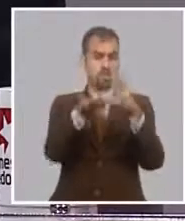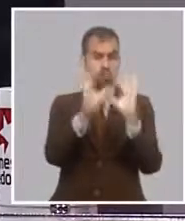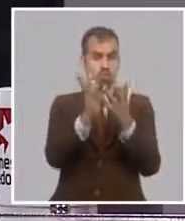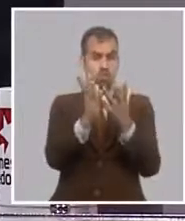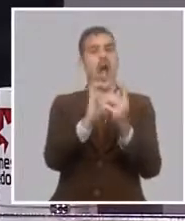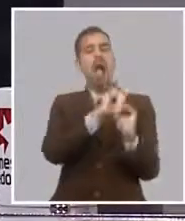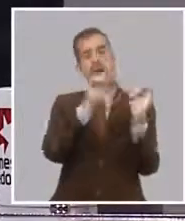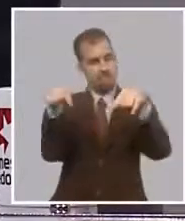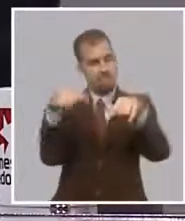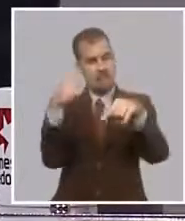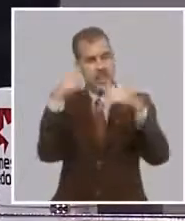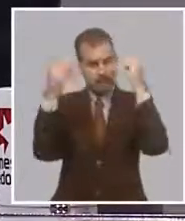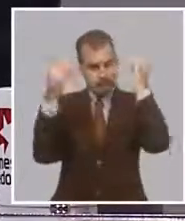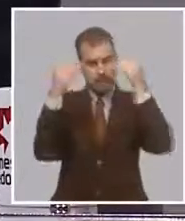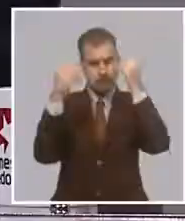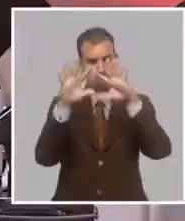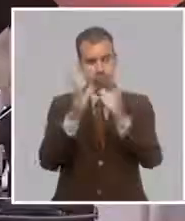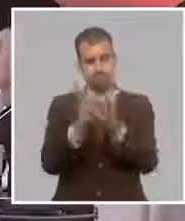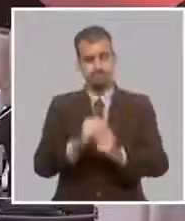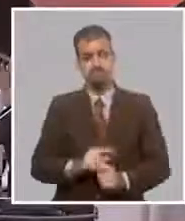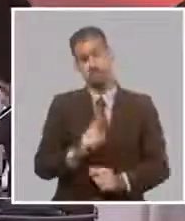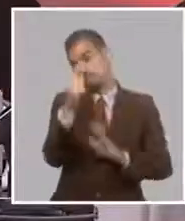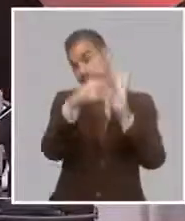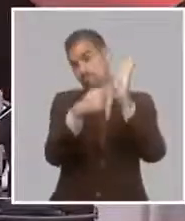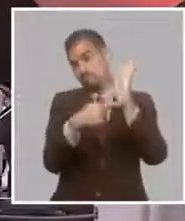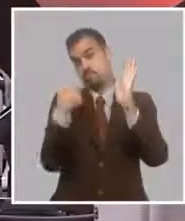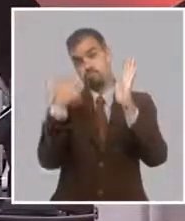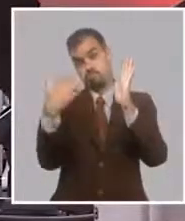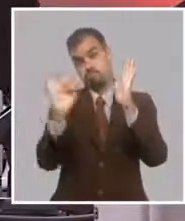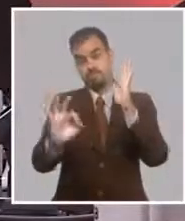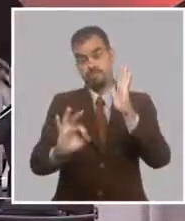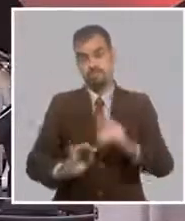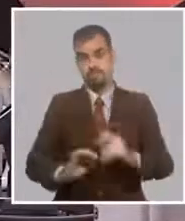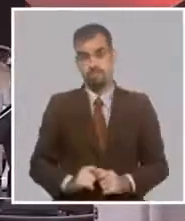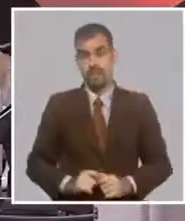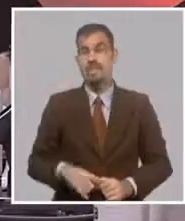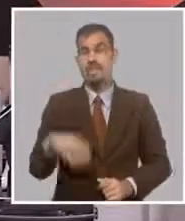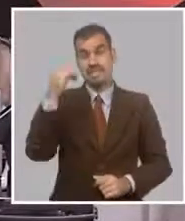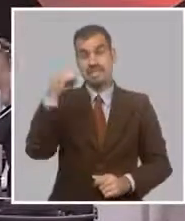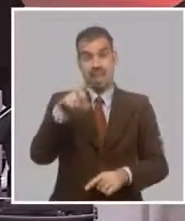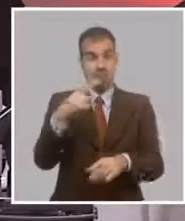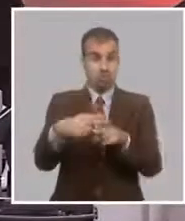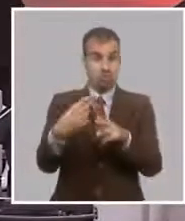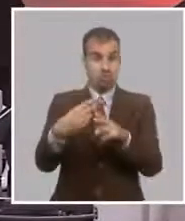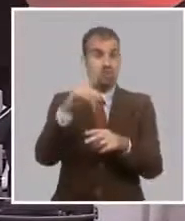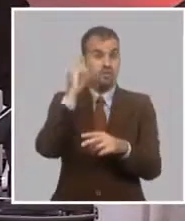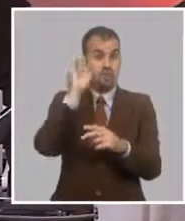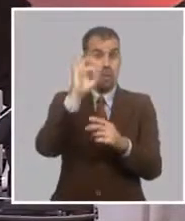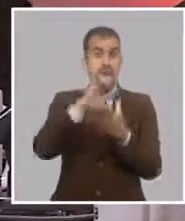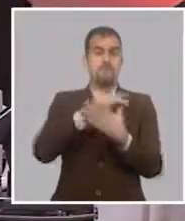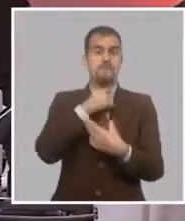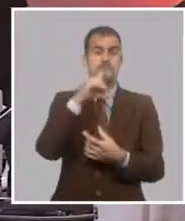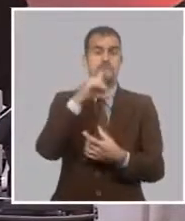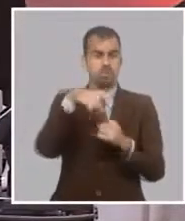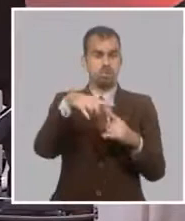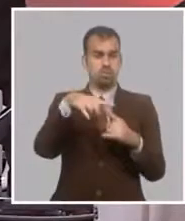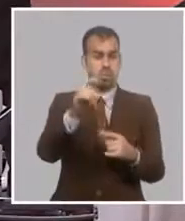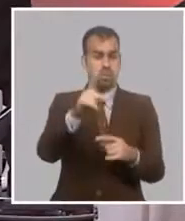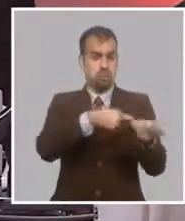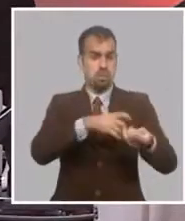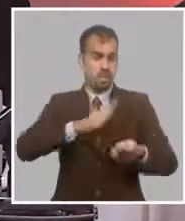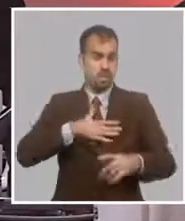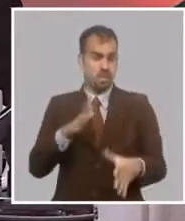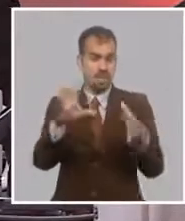Eso es, Randy. Son elementos, sin duda, importantes. Esta parte del fomento agrícola, sin duda, es algo que